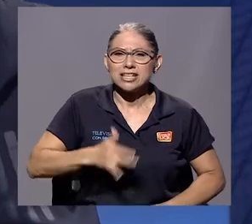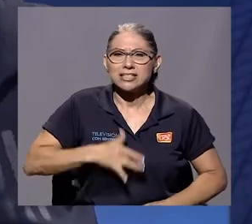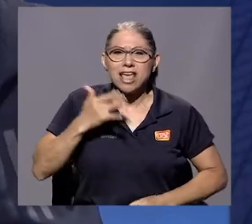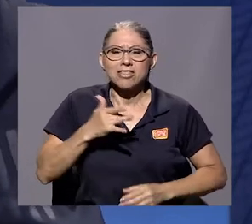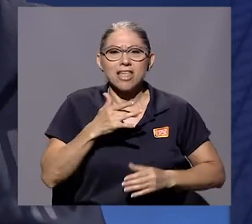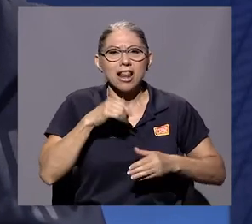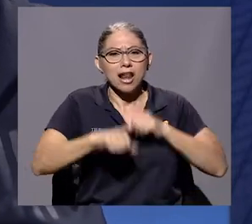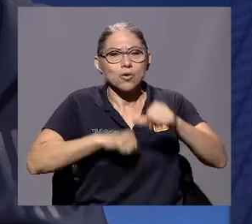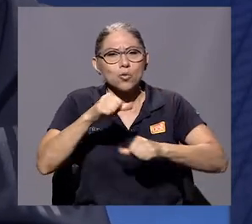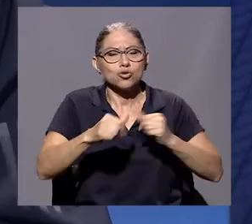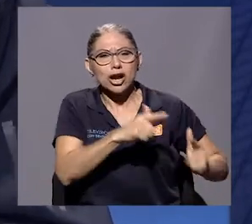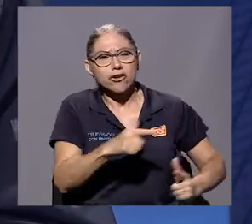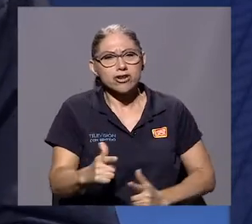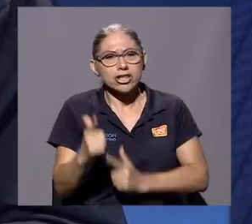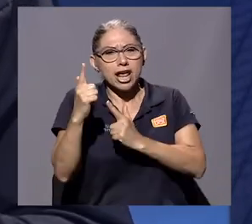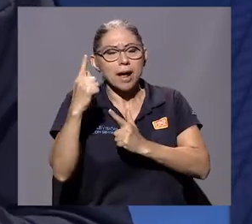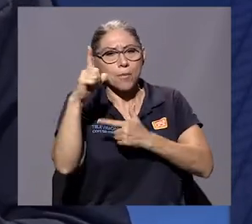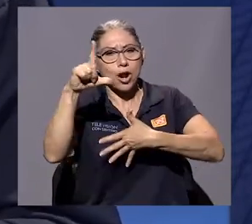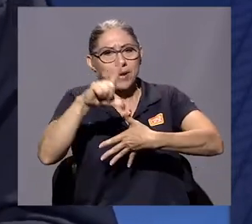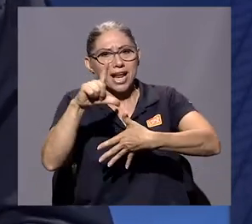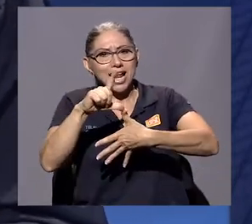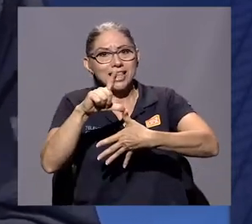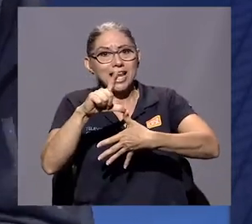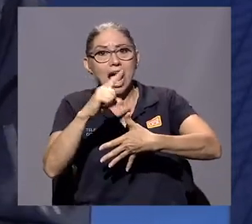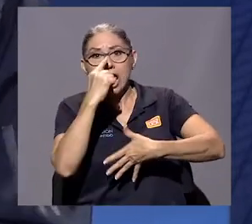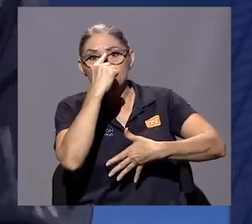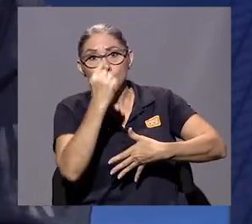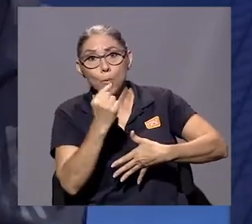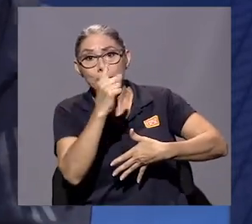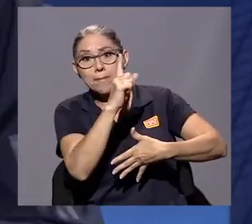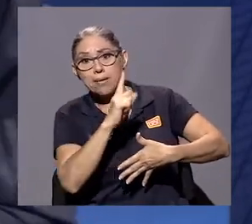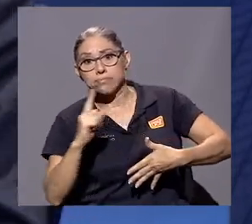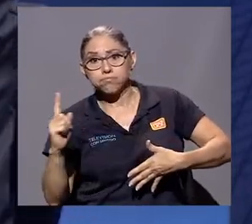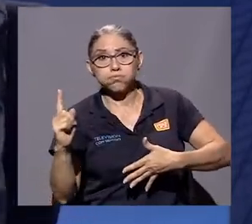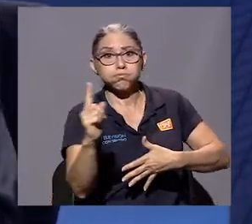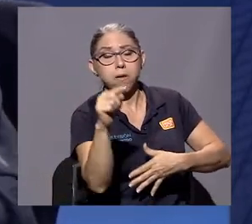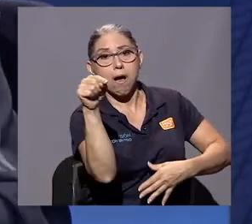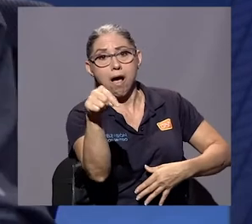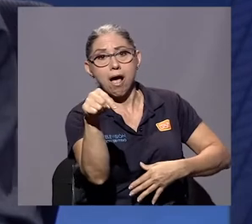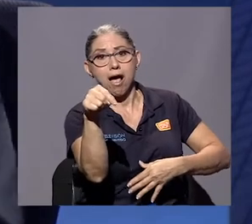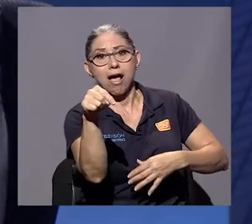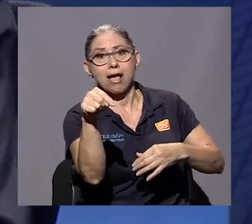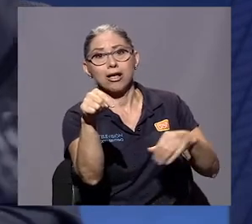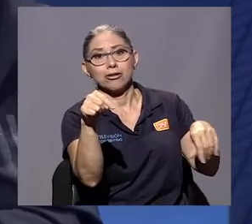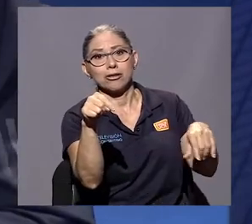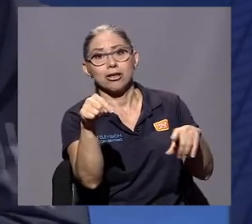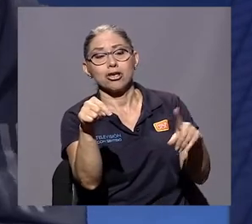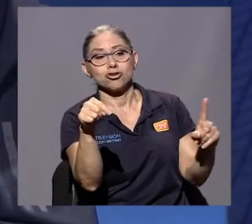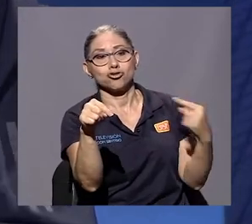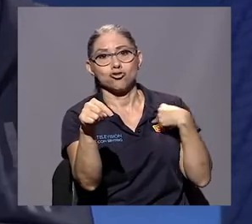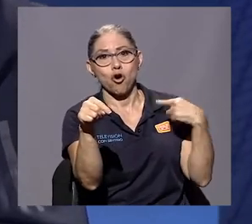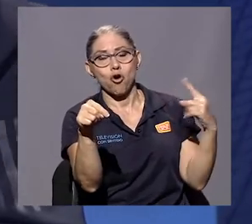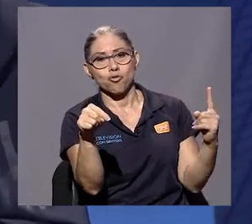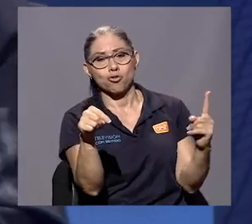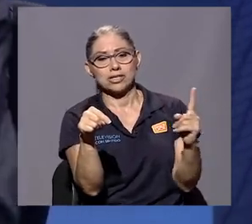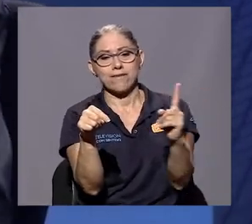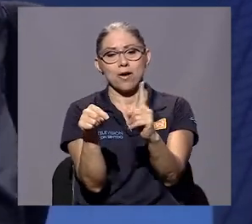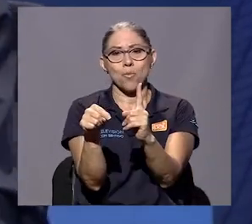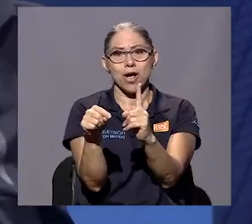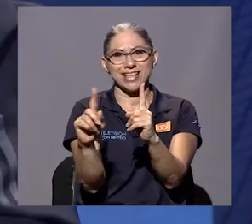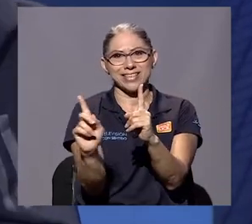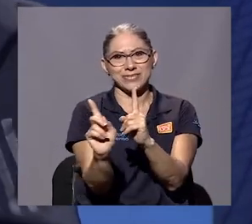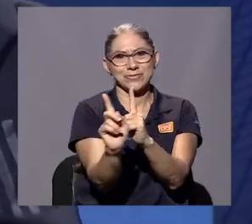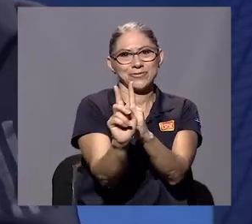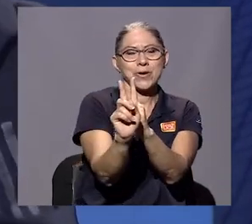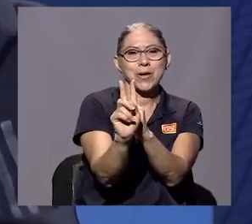guerrillera por América Latina. Y Don Pepe, que iba a la cabeza de aquello, yo estaba al lado de él, ¿no? Y un poco